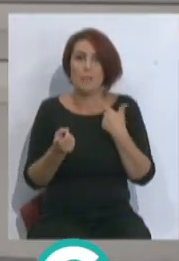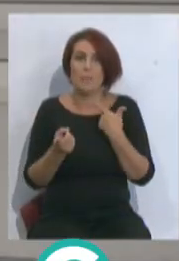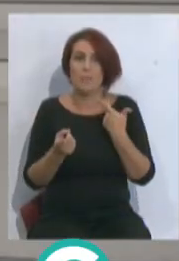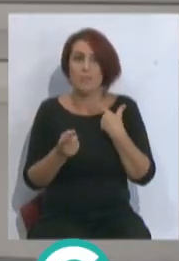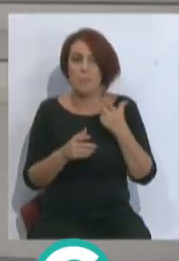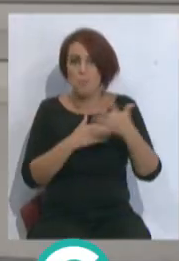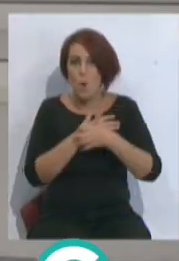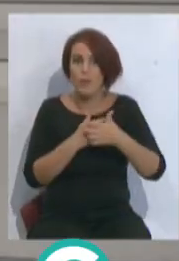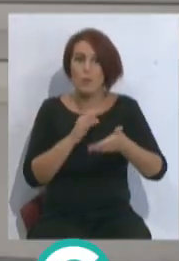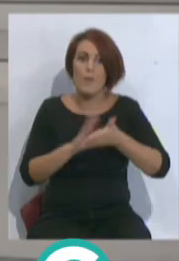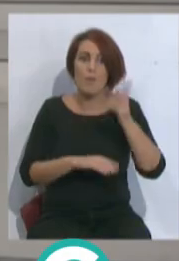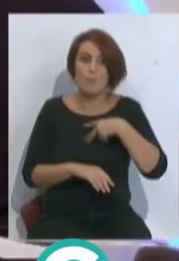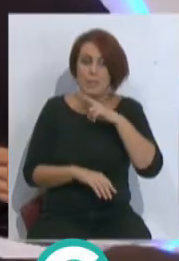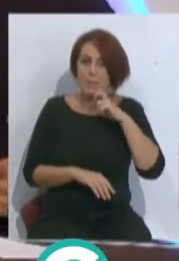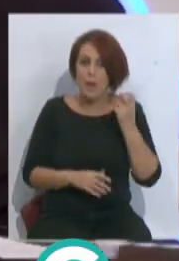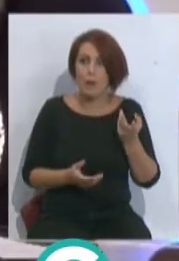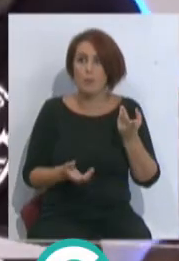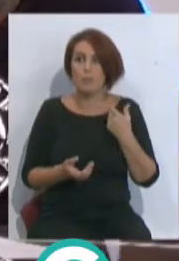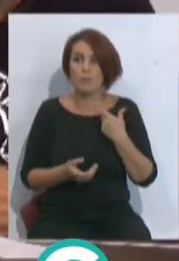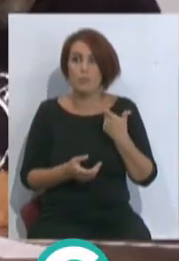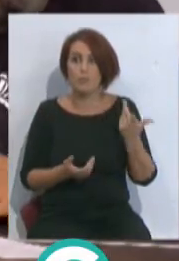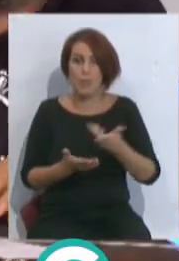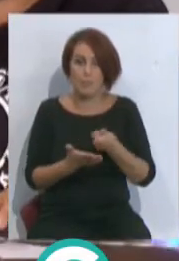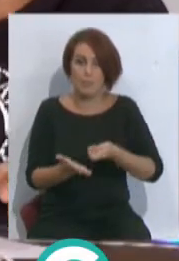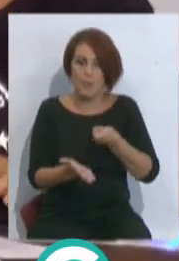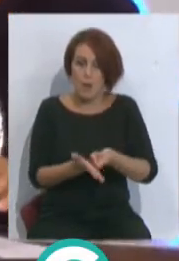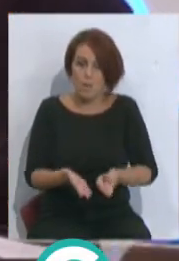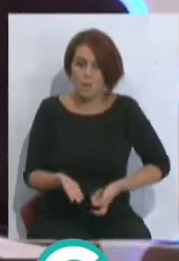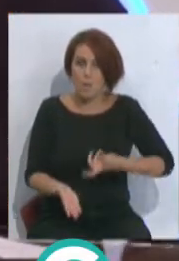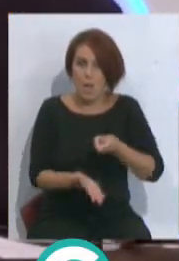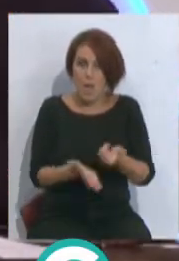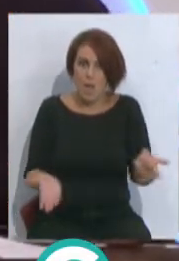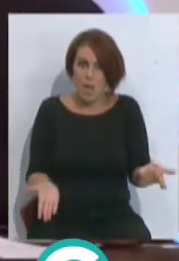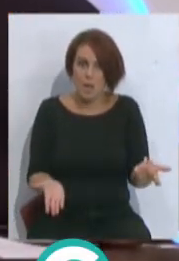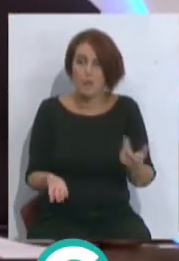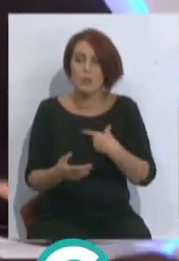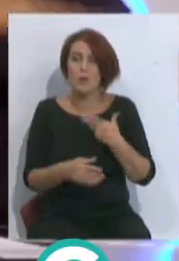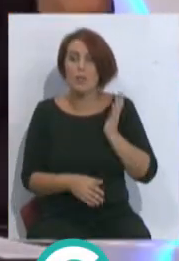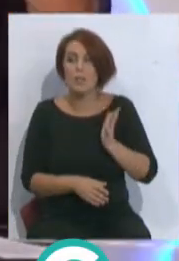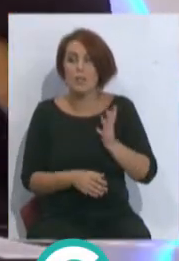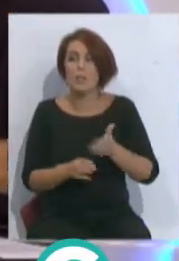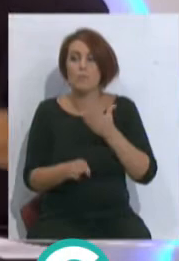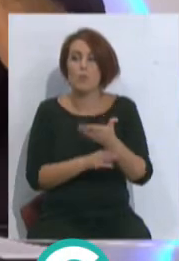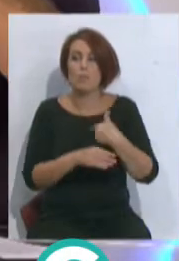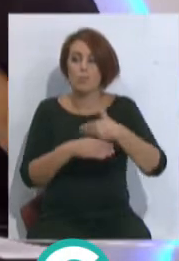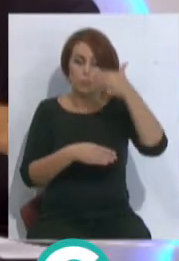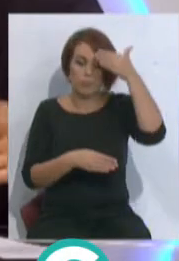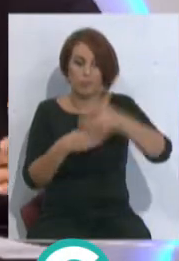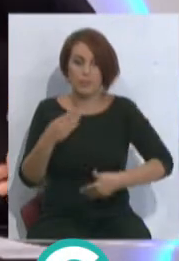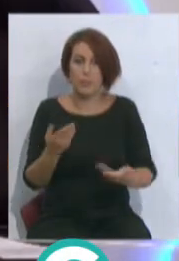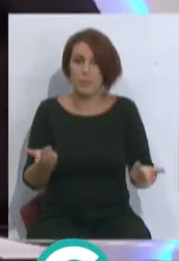reservadito, ya está ahí. Claro, es de tieso, gastarte el dinero. Yo cierro la discoteca. No, la cierra la discoteca.